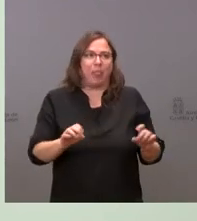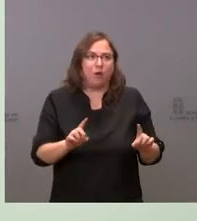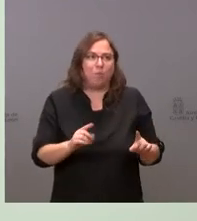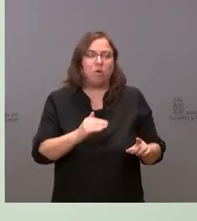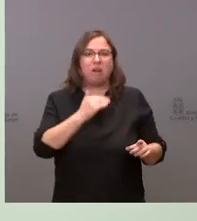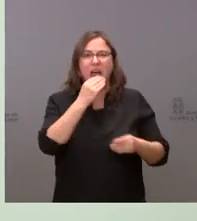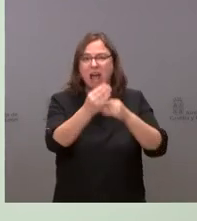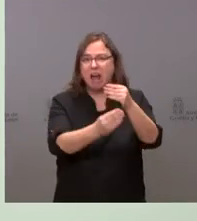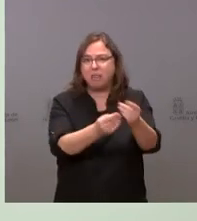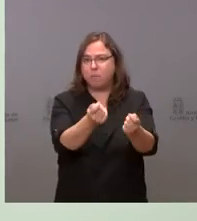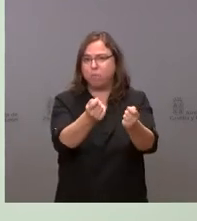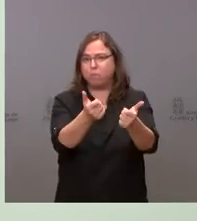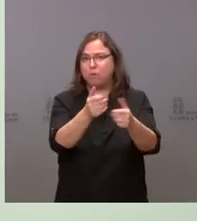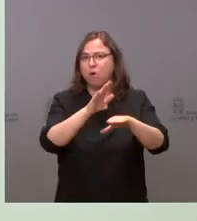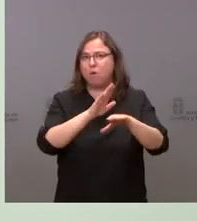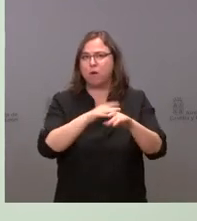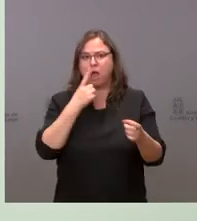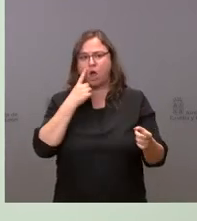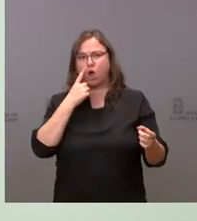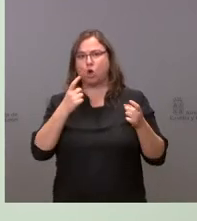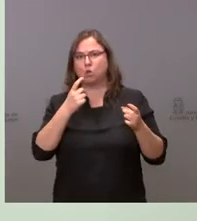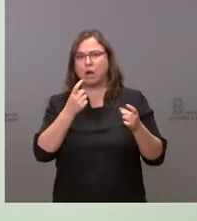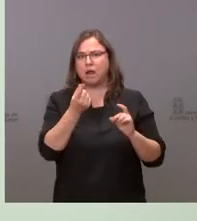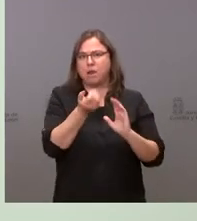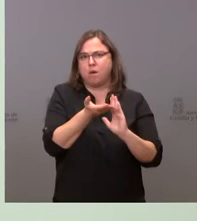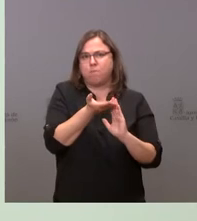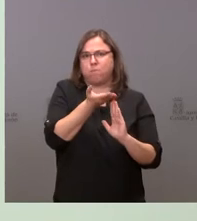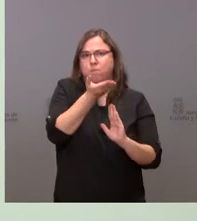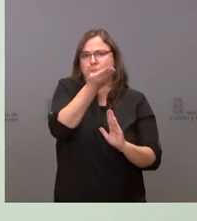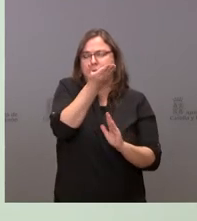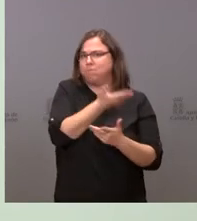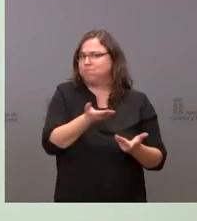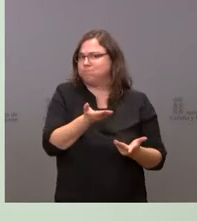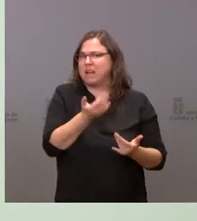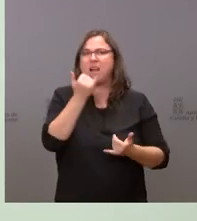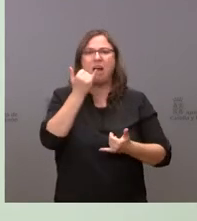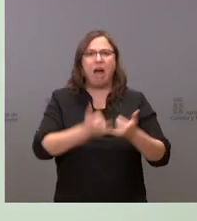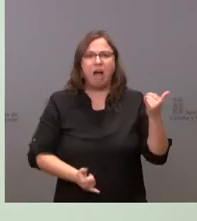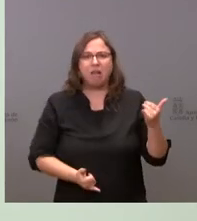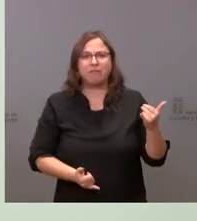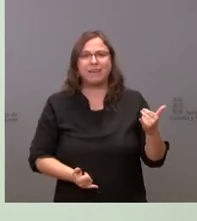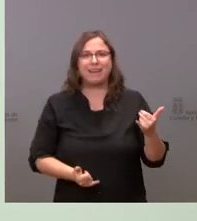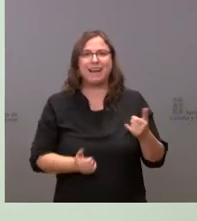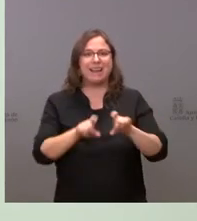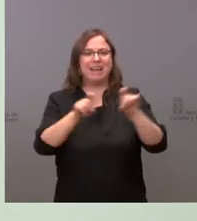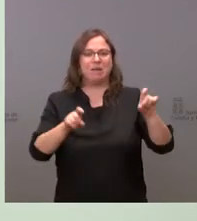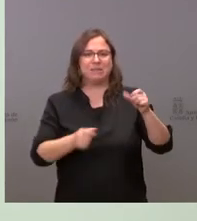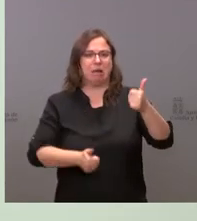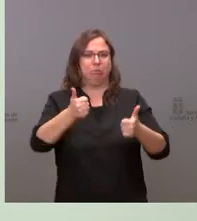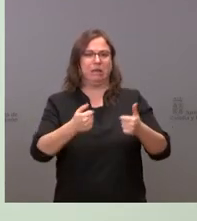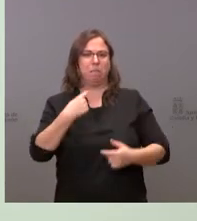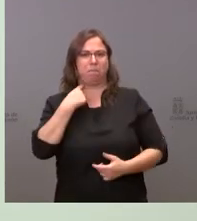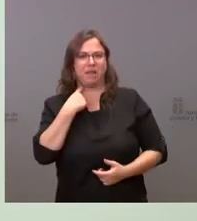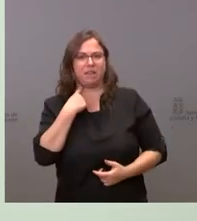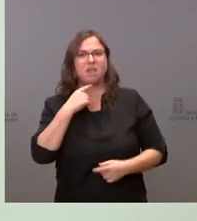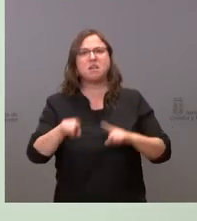está haciendo para controlar el índice de precios al consumo, que está haciendo perder competitividad a las empresas y está lastrando